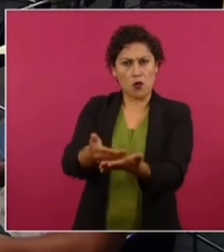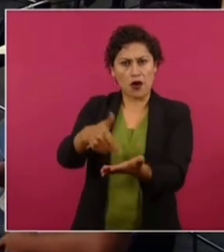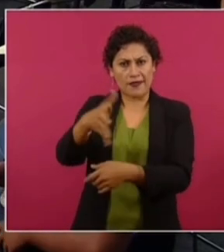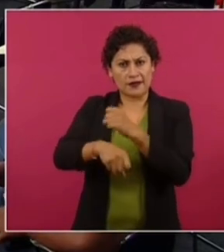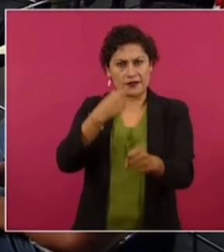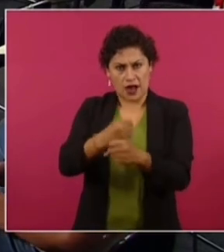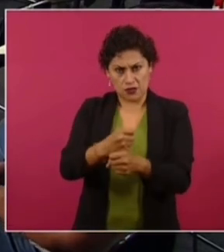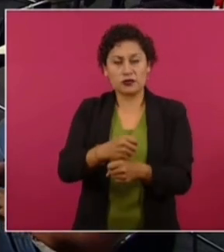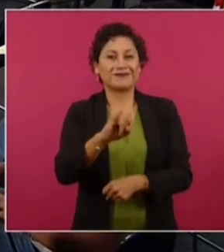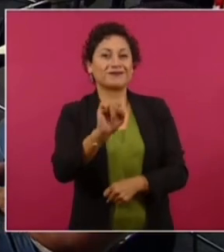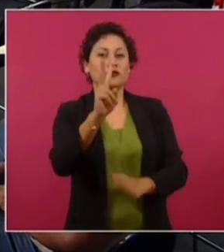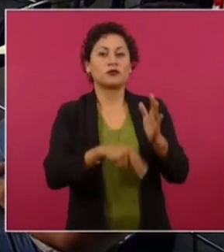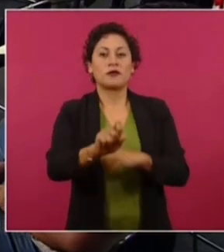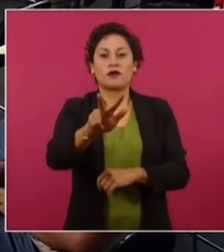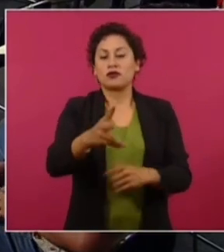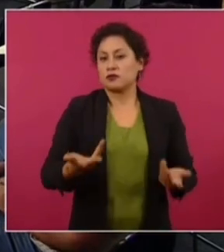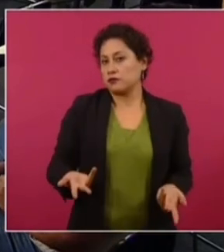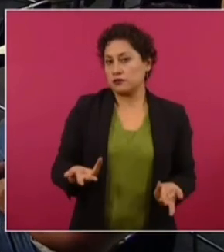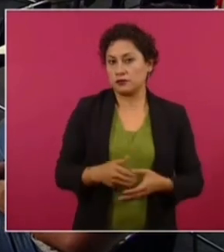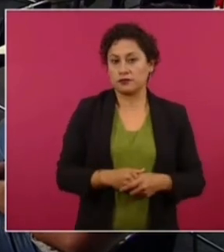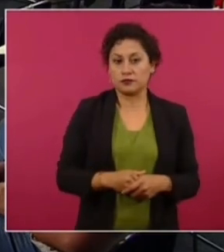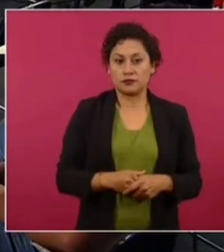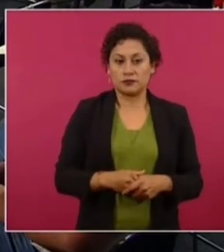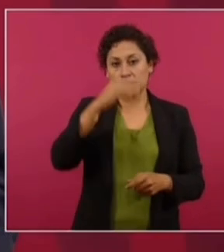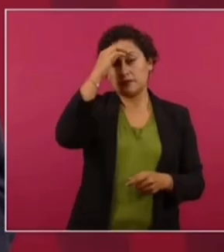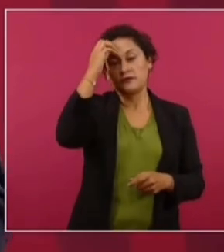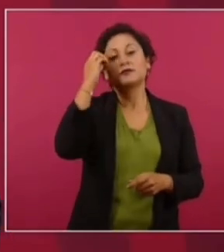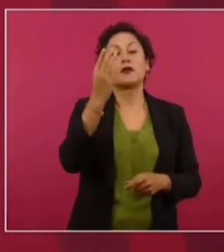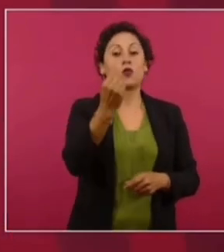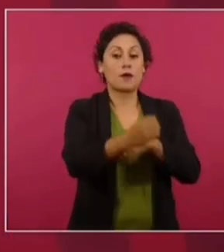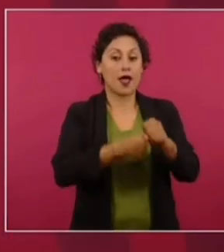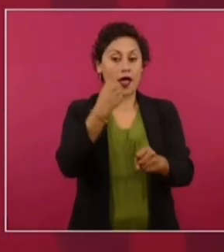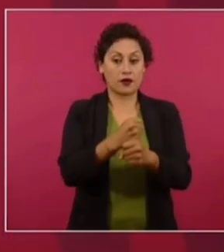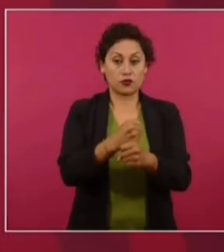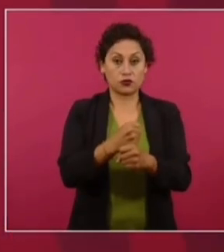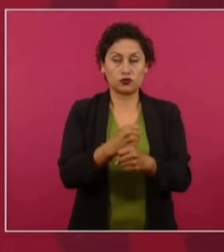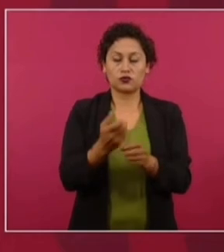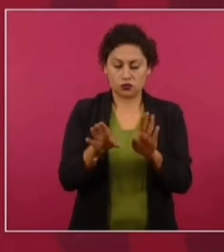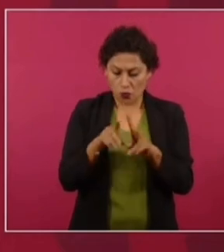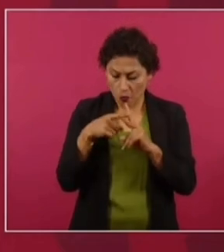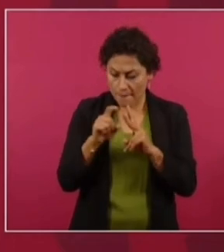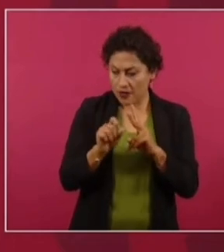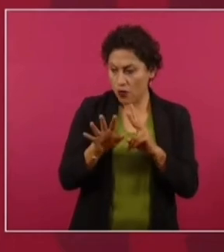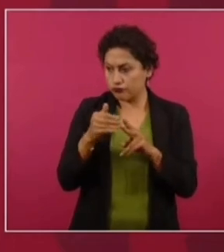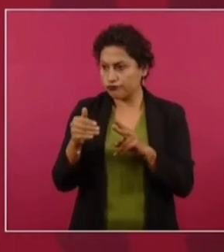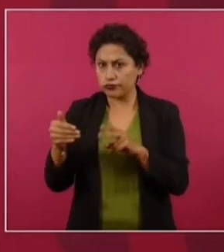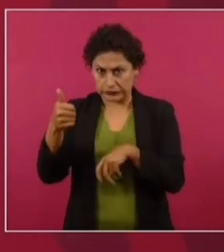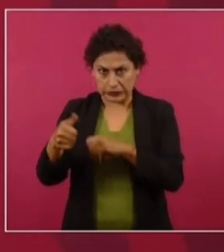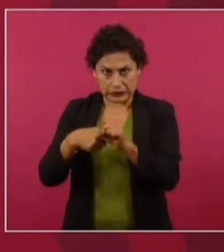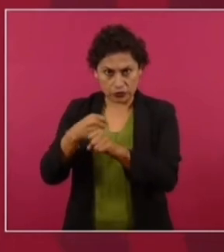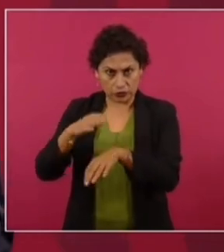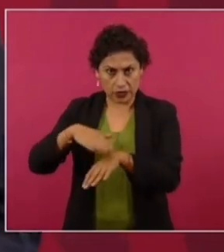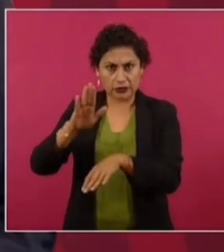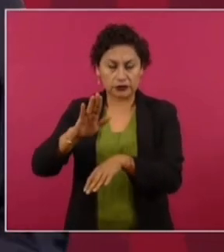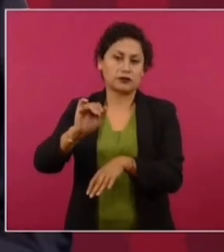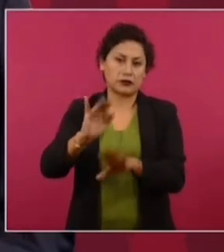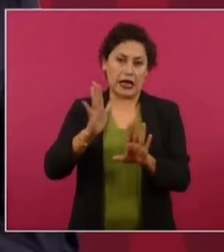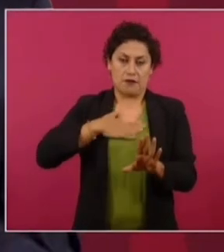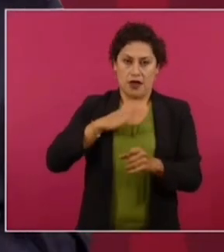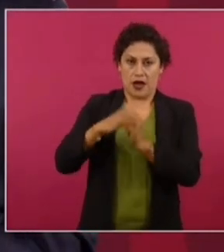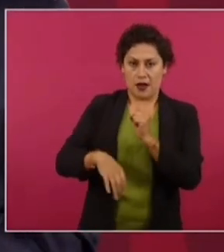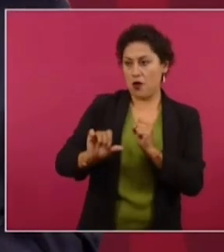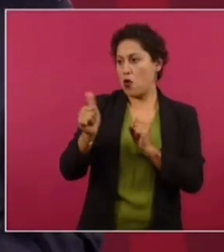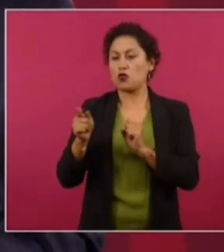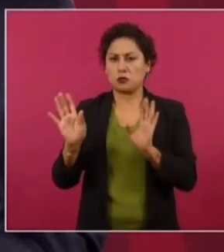años, ¿no? 2028, sí. Sí. Nueve años. ¿Qué sería? ¿Sería 24 o sería el otro sexenio? Sí. Terminando y el otro.